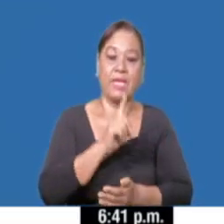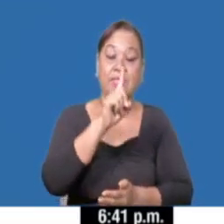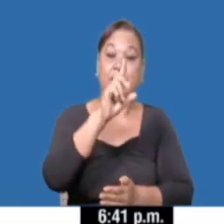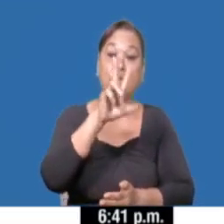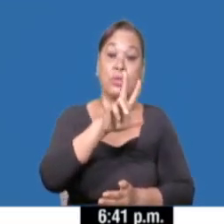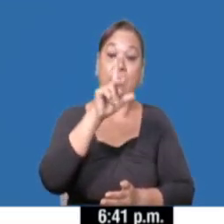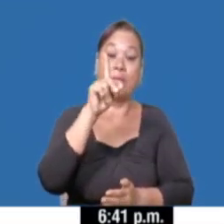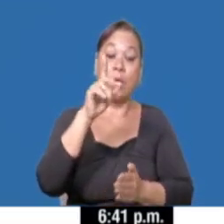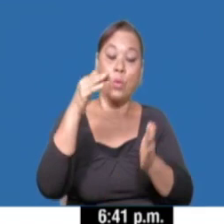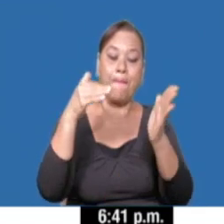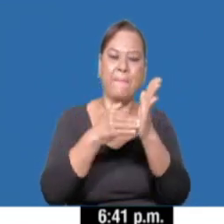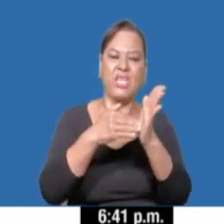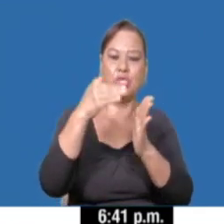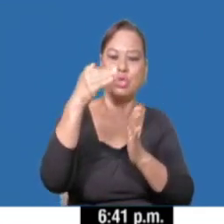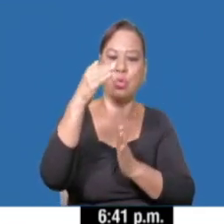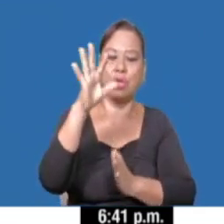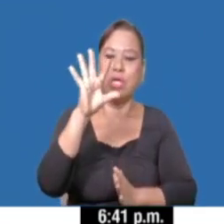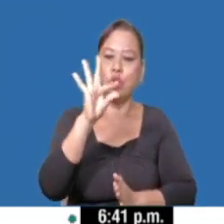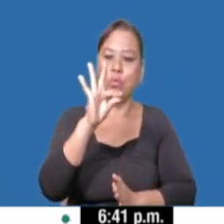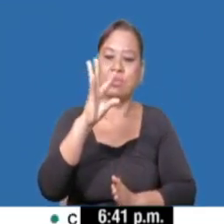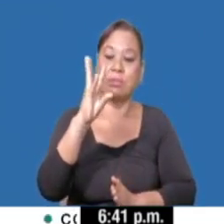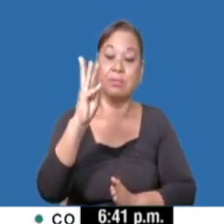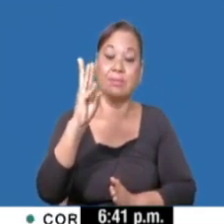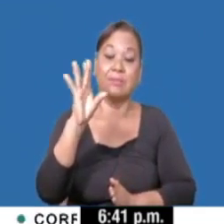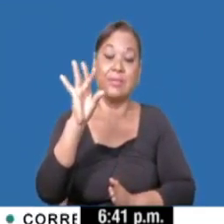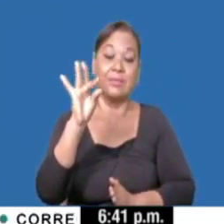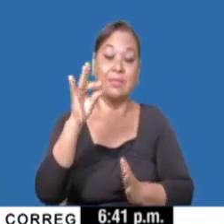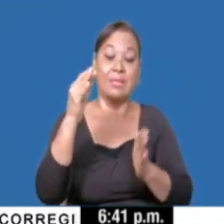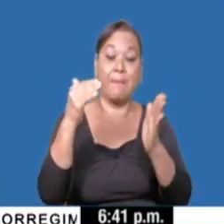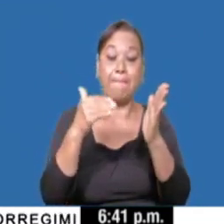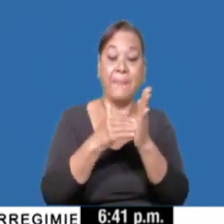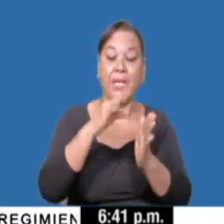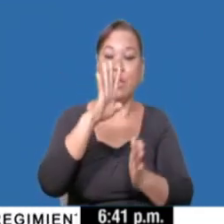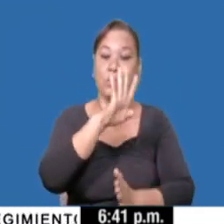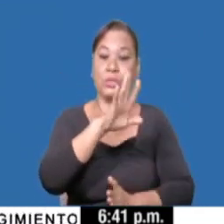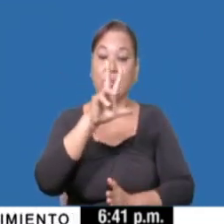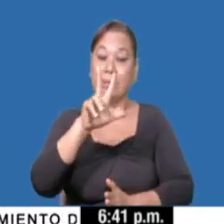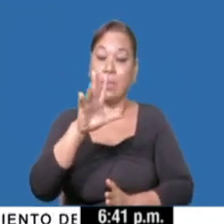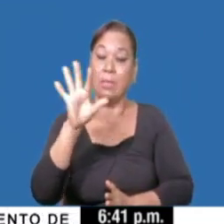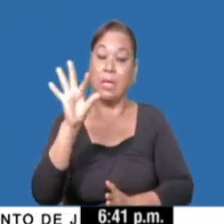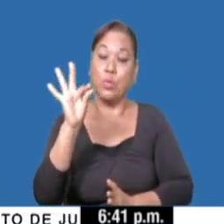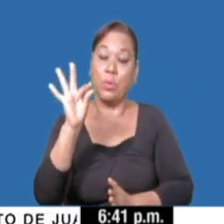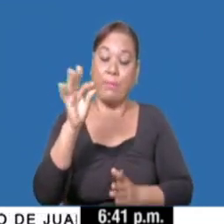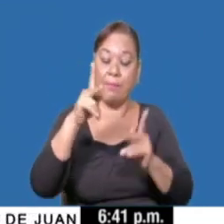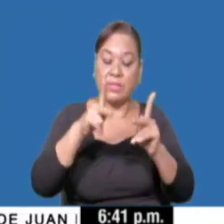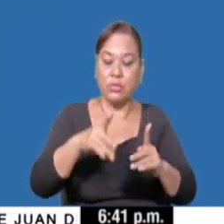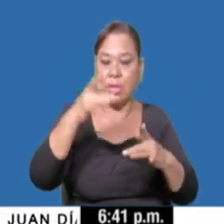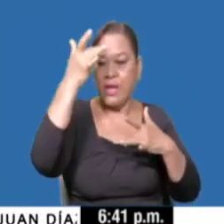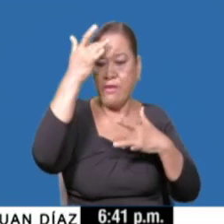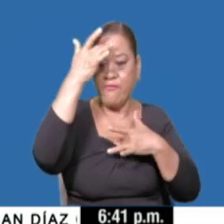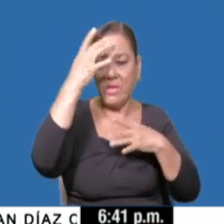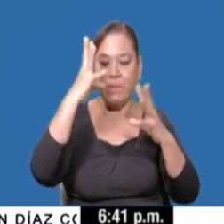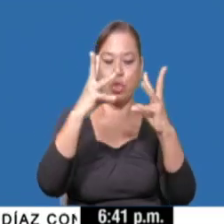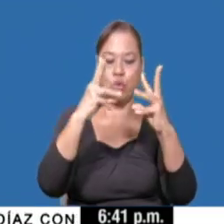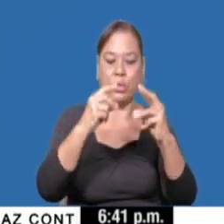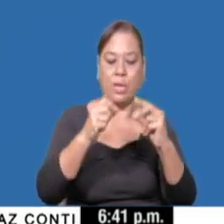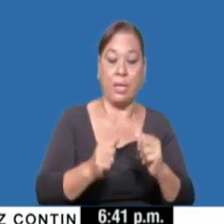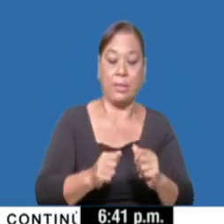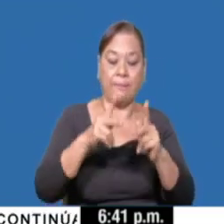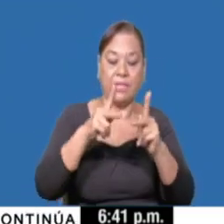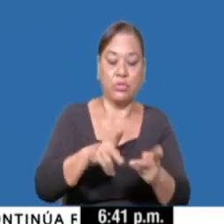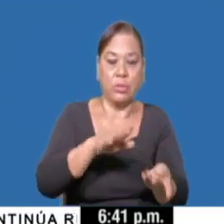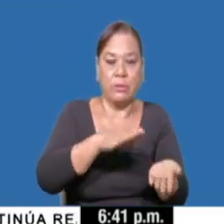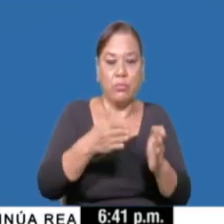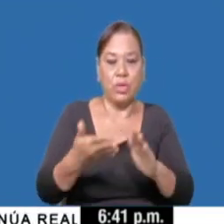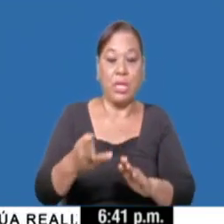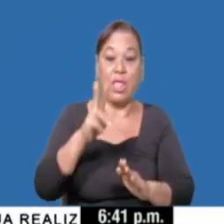131.967.439 pacientes y un total de fallecidos